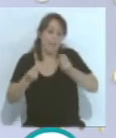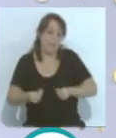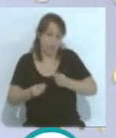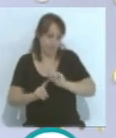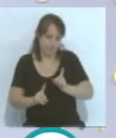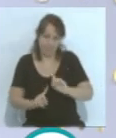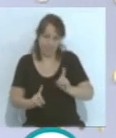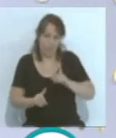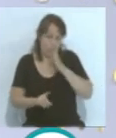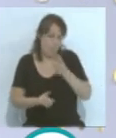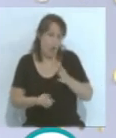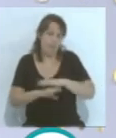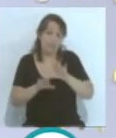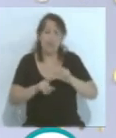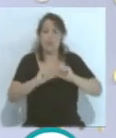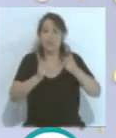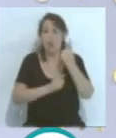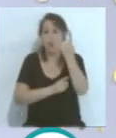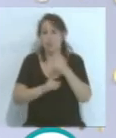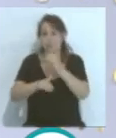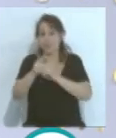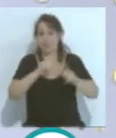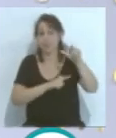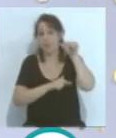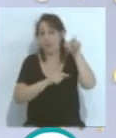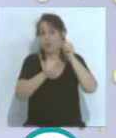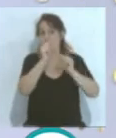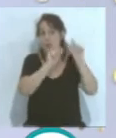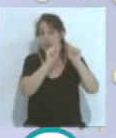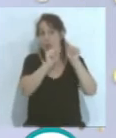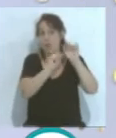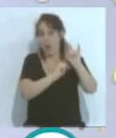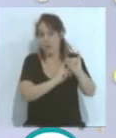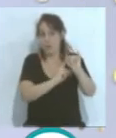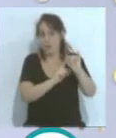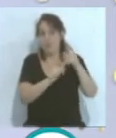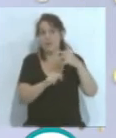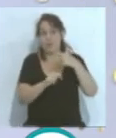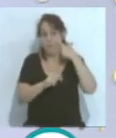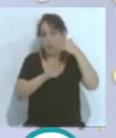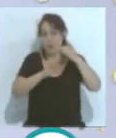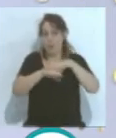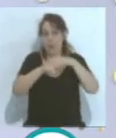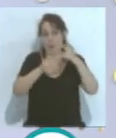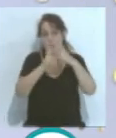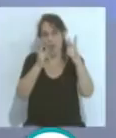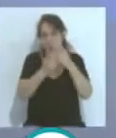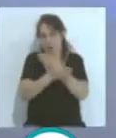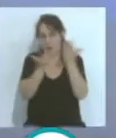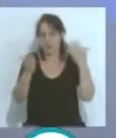viajando un equipo con contagiados poniendo en riesgo también a parte de la sociedad. sea que todo no estaba bajo control, eso está claro.